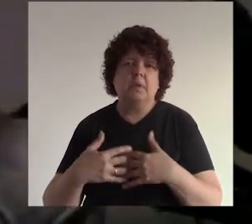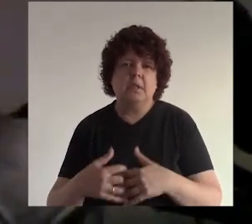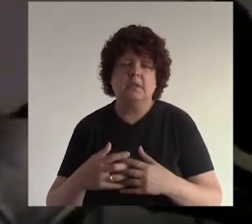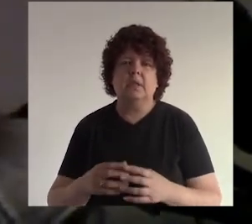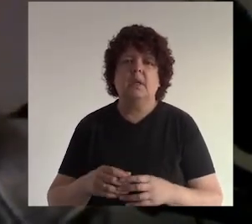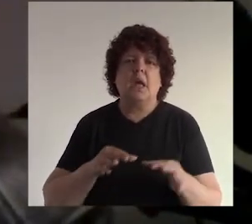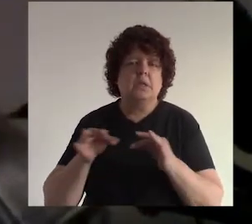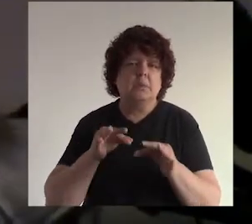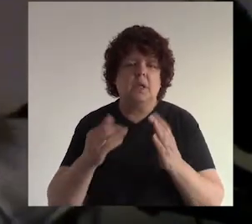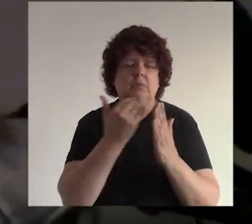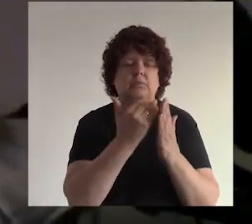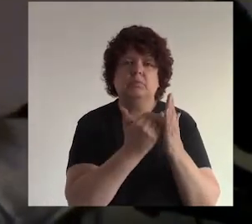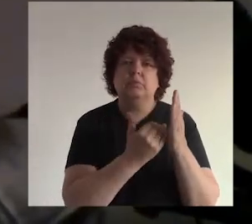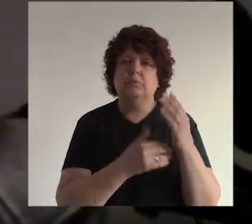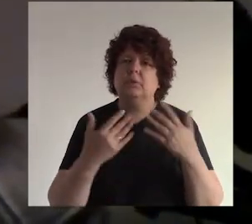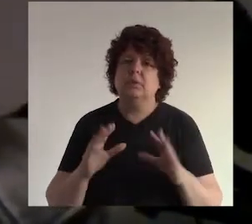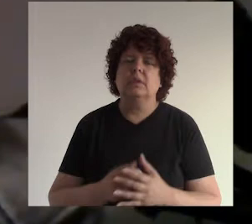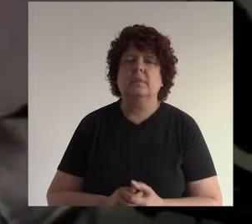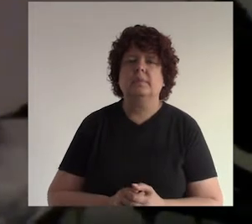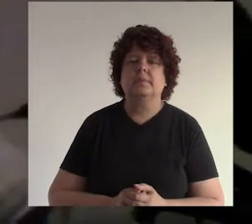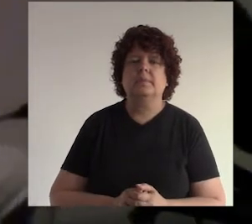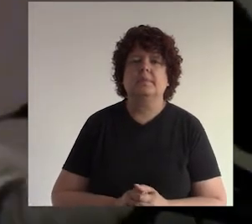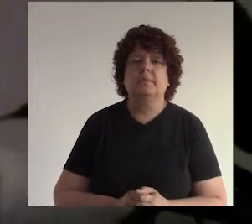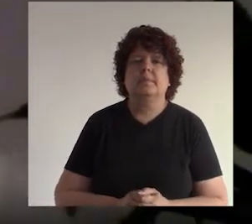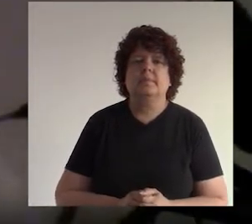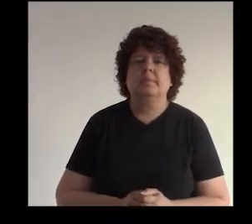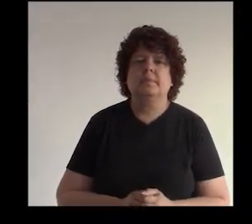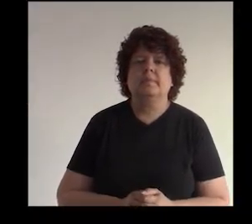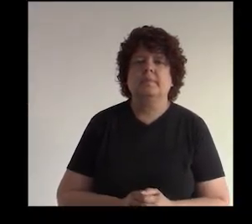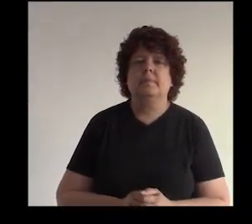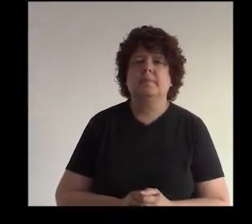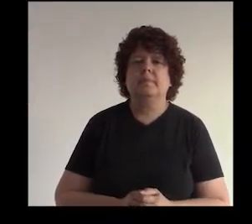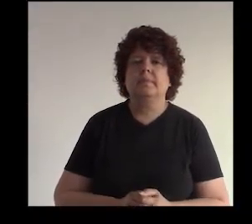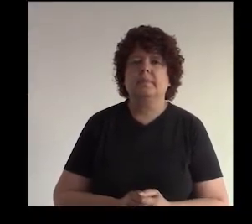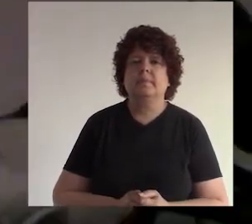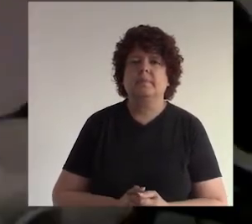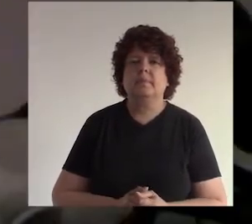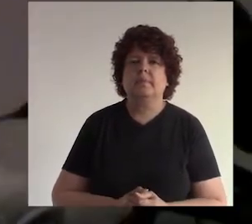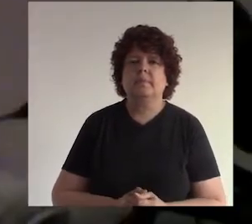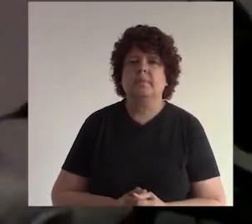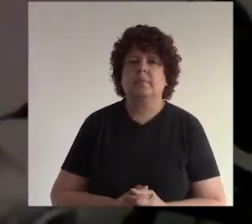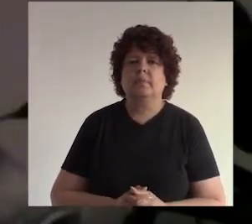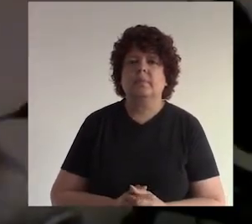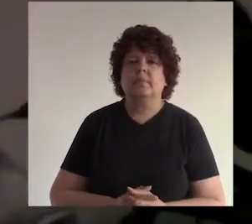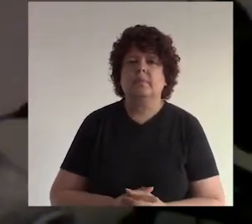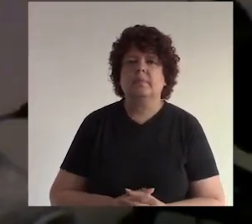emprendimiento ¿no? descripción del negocio y ahí lo cree muchas gracias ok